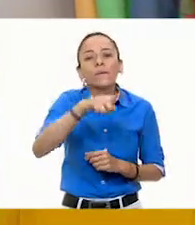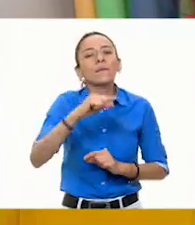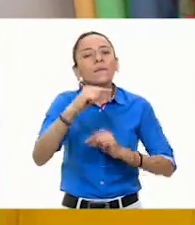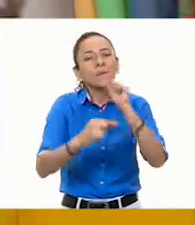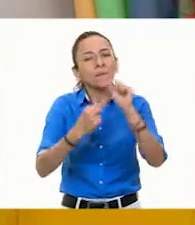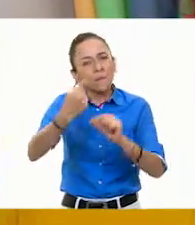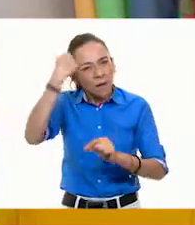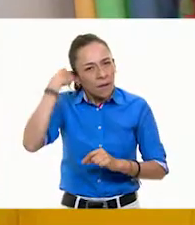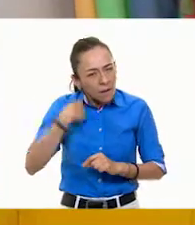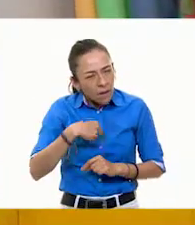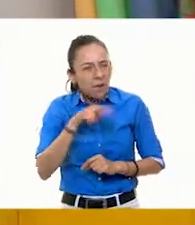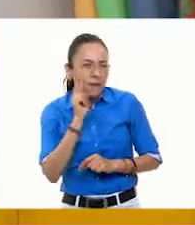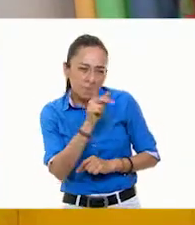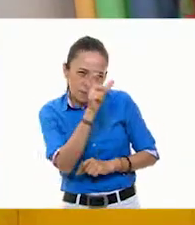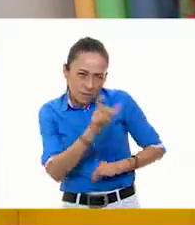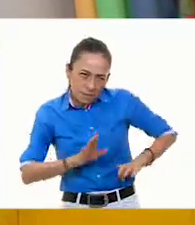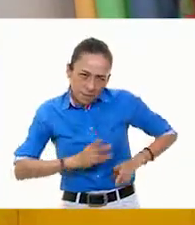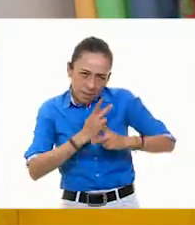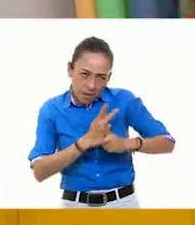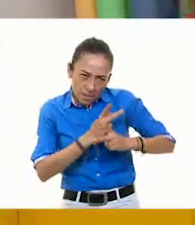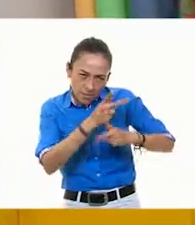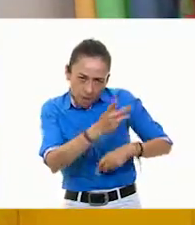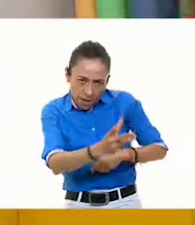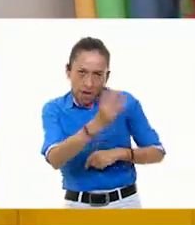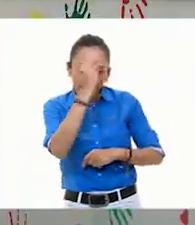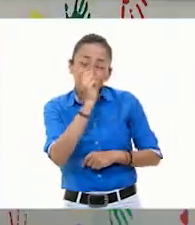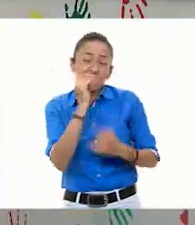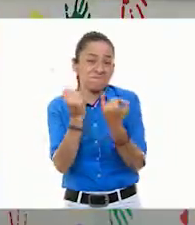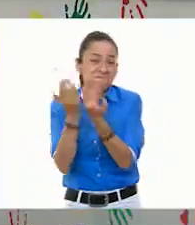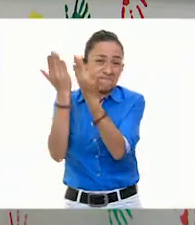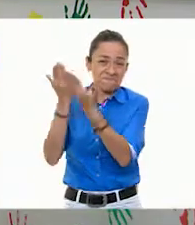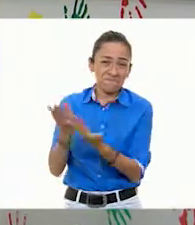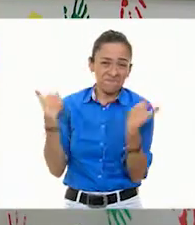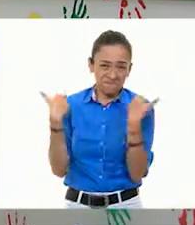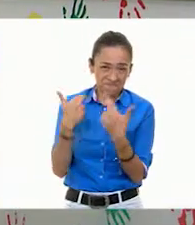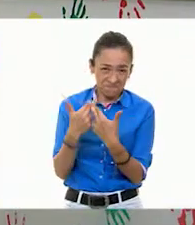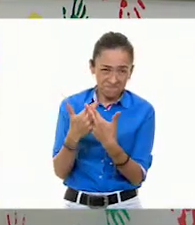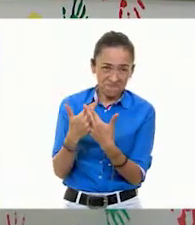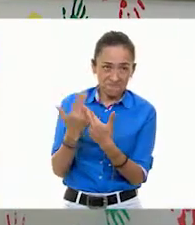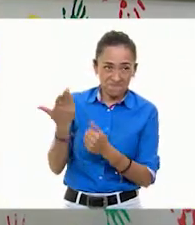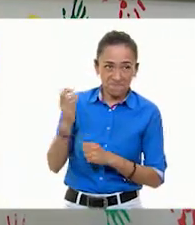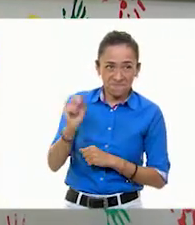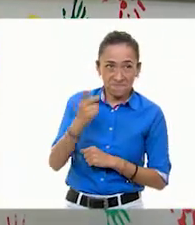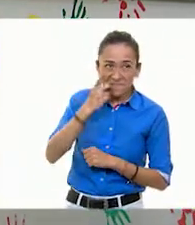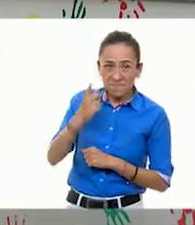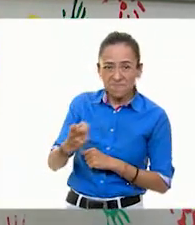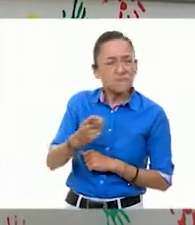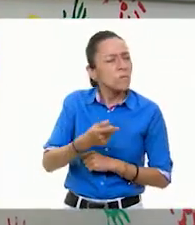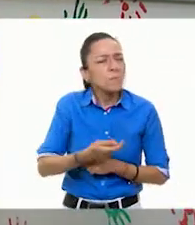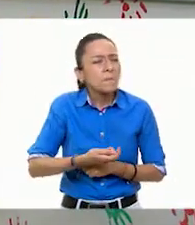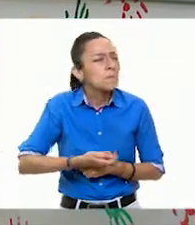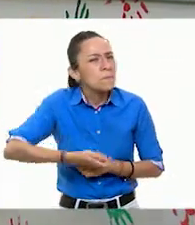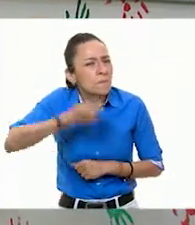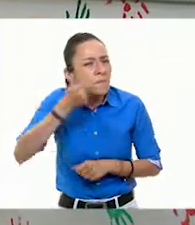como dice el maestro Gerardo. Muy bien. ¿Y cuál va a ser nuestro primer paso, maestro? El primer paso es mezclar poquita agua en un recipiente